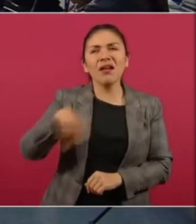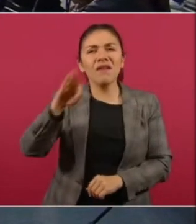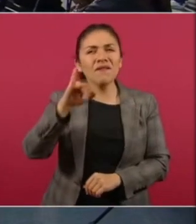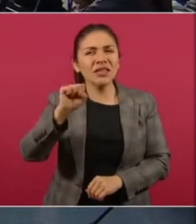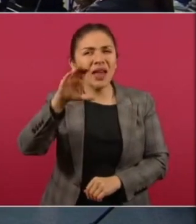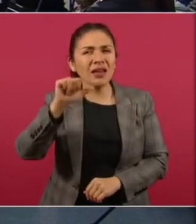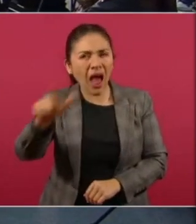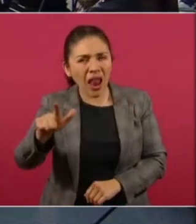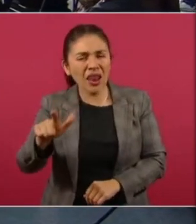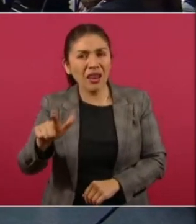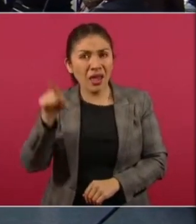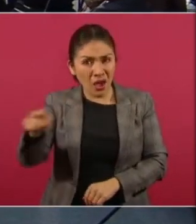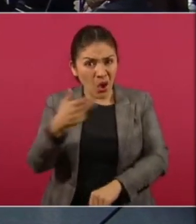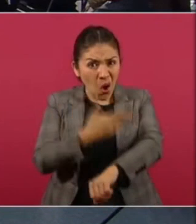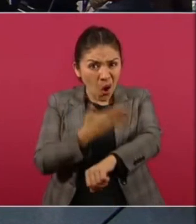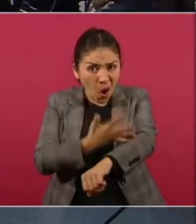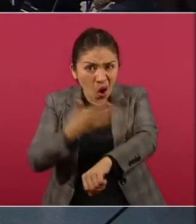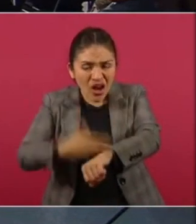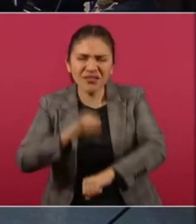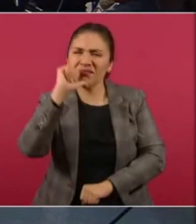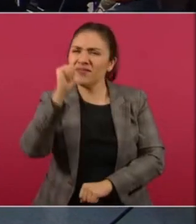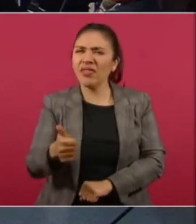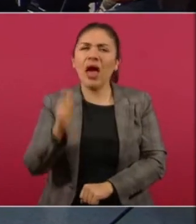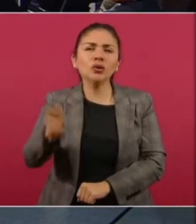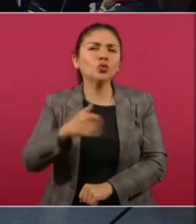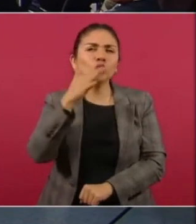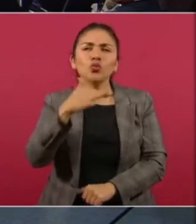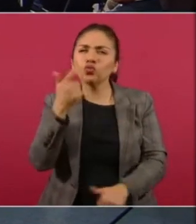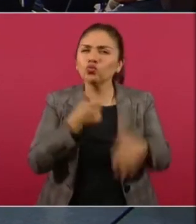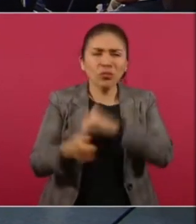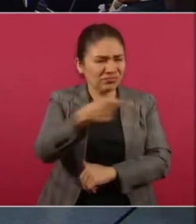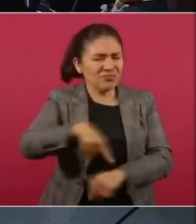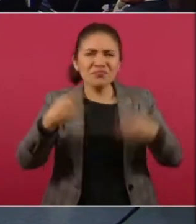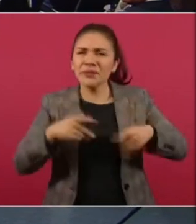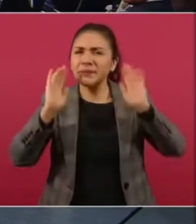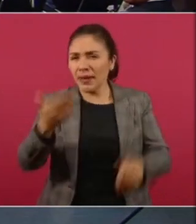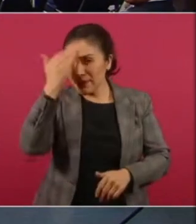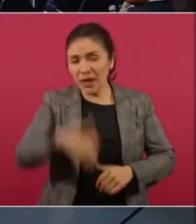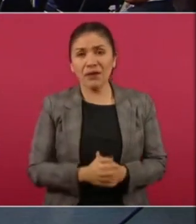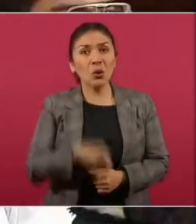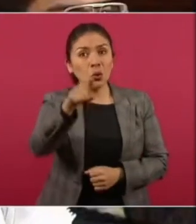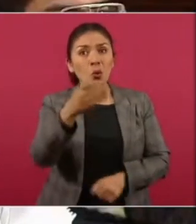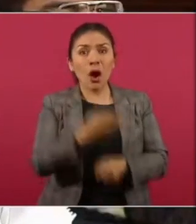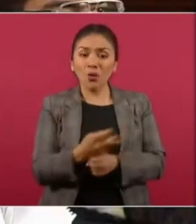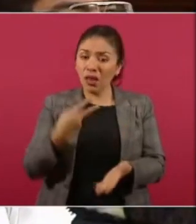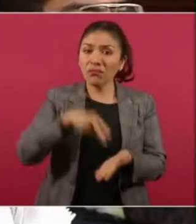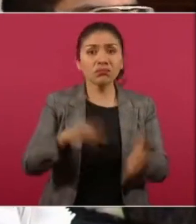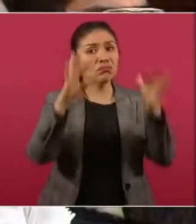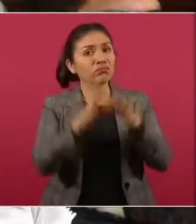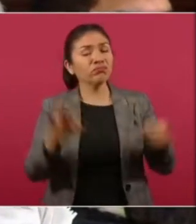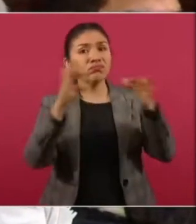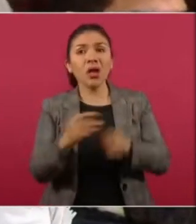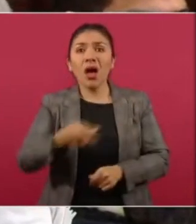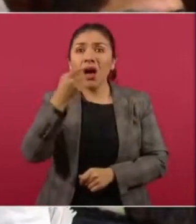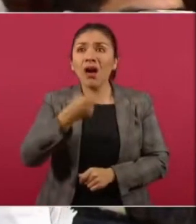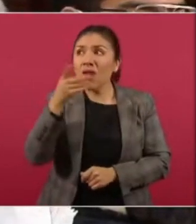no son honestas y son corruptas. Lo saben. Entonces, ¿qué pasa? Si usted nos viene a replicar resultados